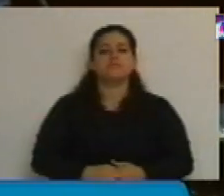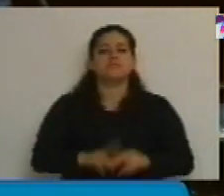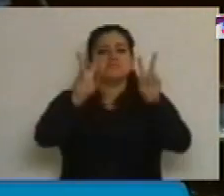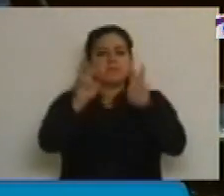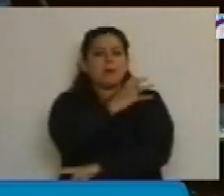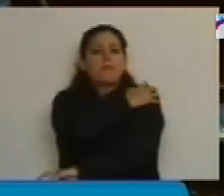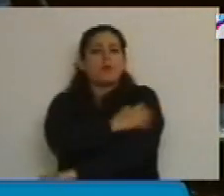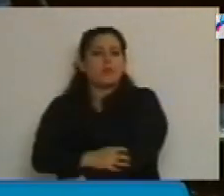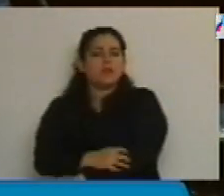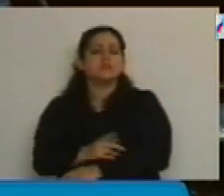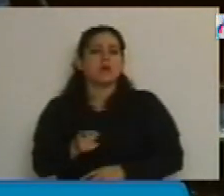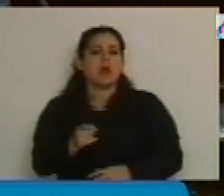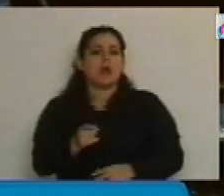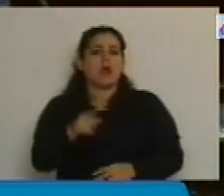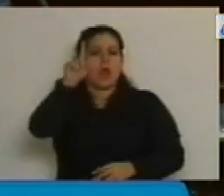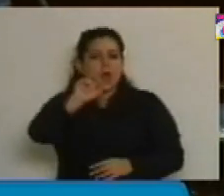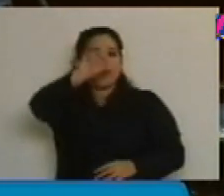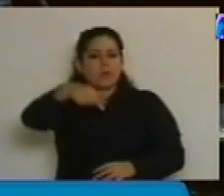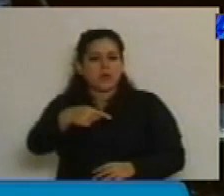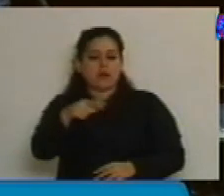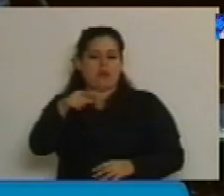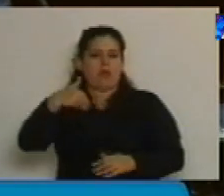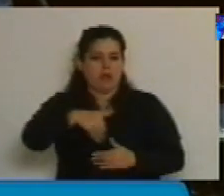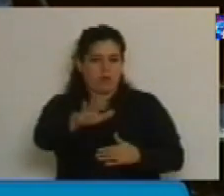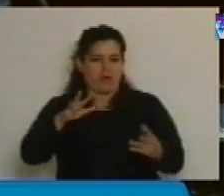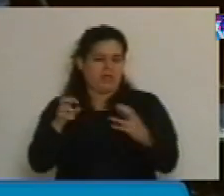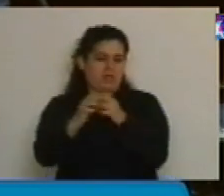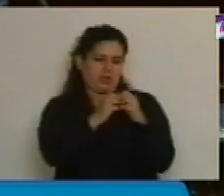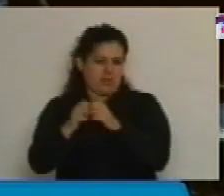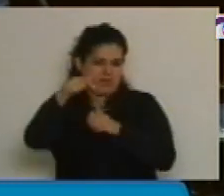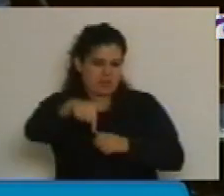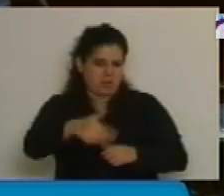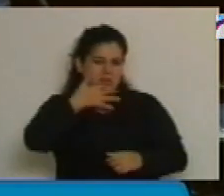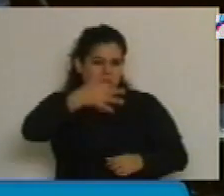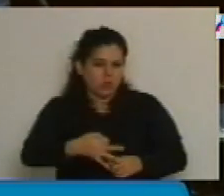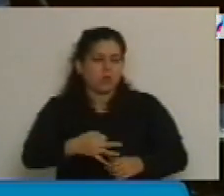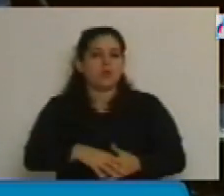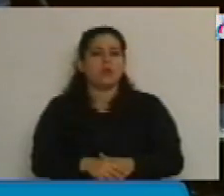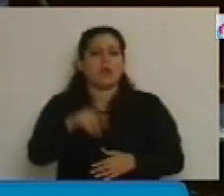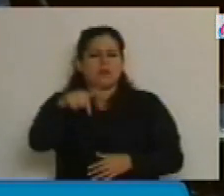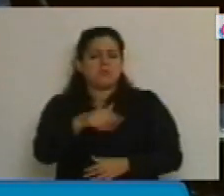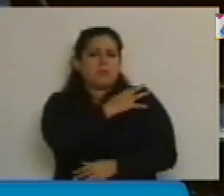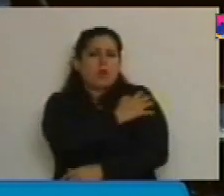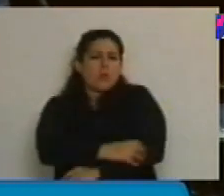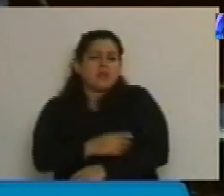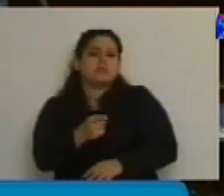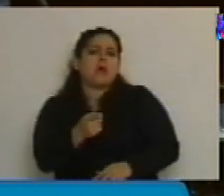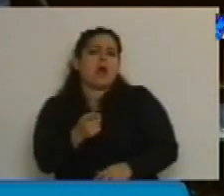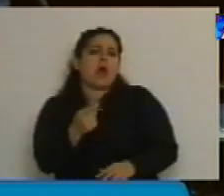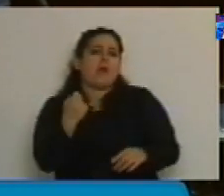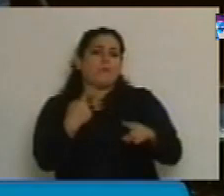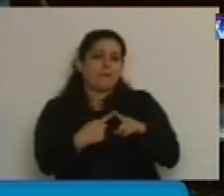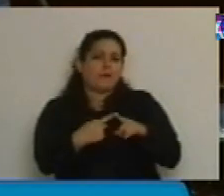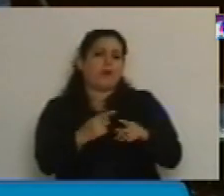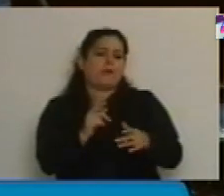Y allí es donde seguramente surgirá parte del debate aquí. Nosotros hemos tenido una fuerte reducción de pobreza estructural, medido por necesidades